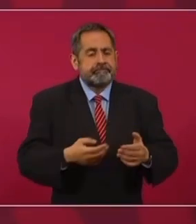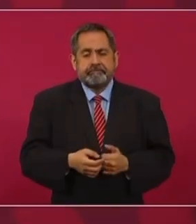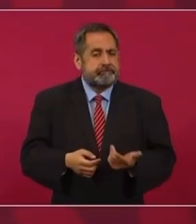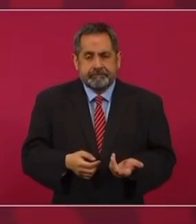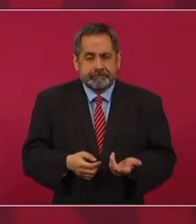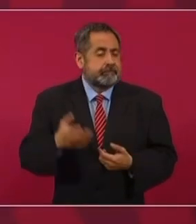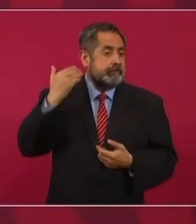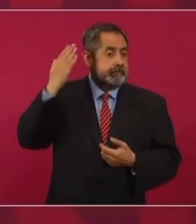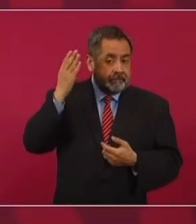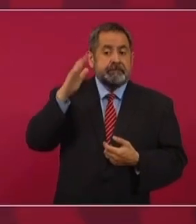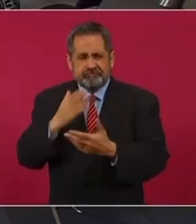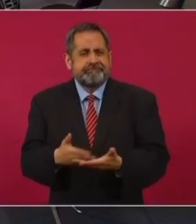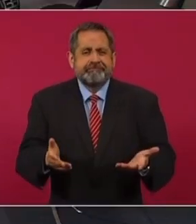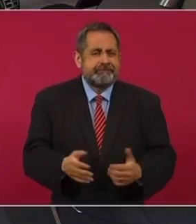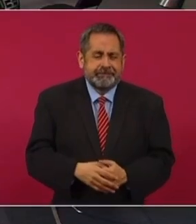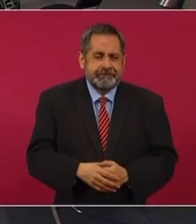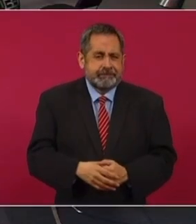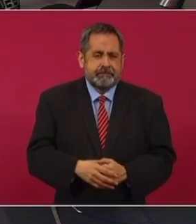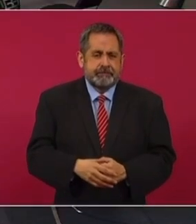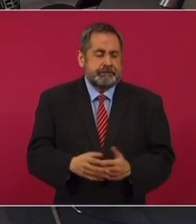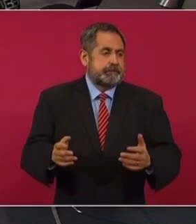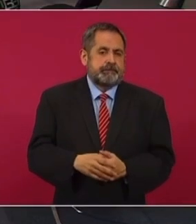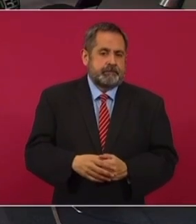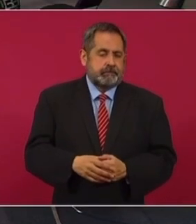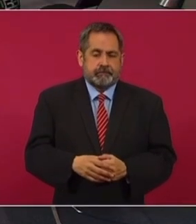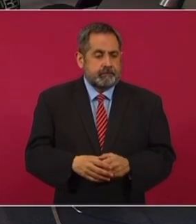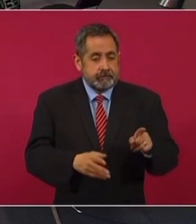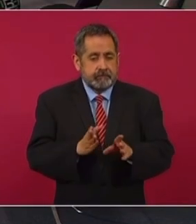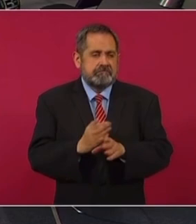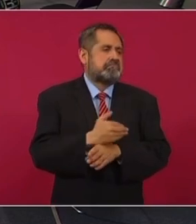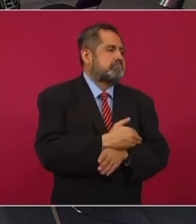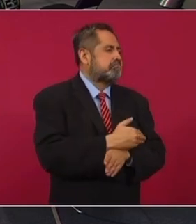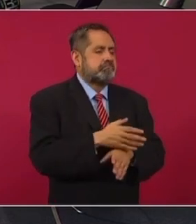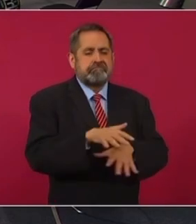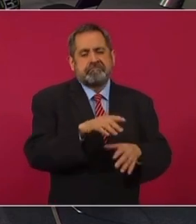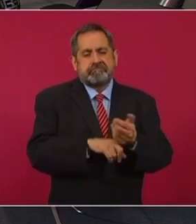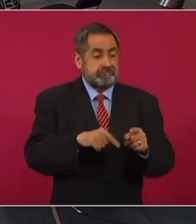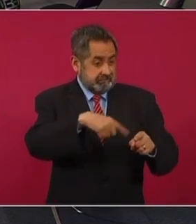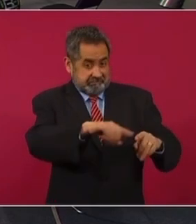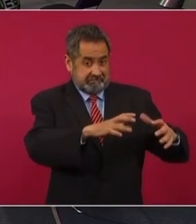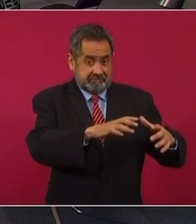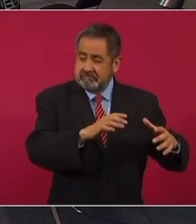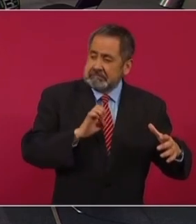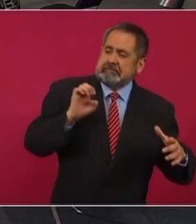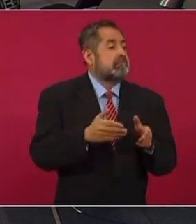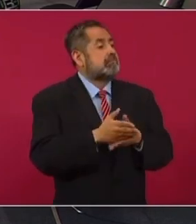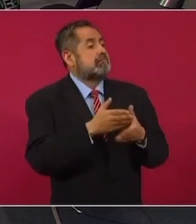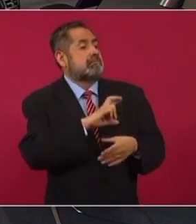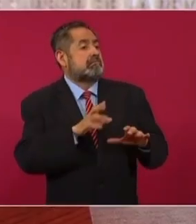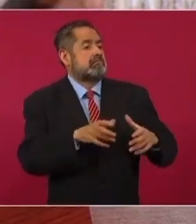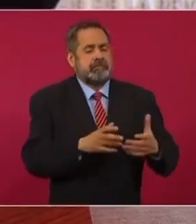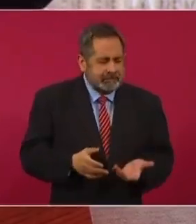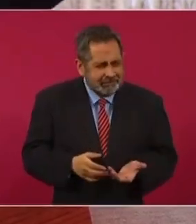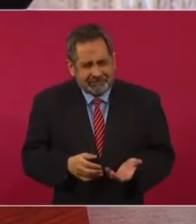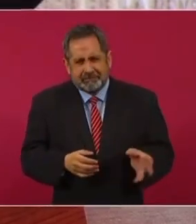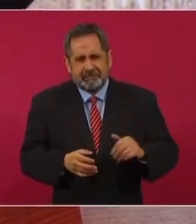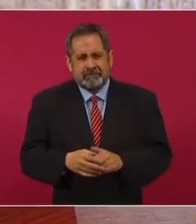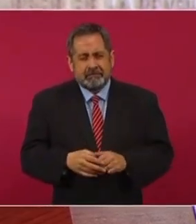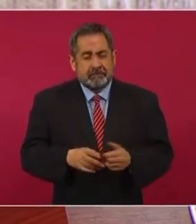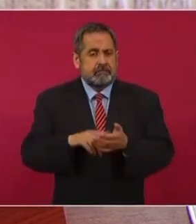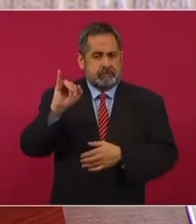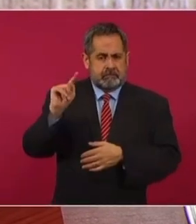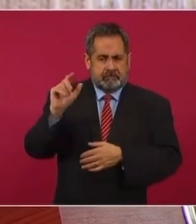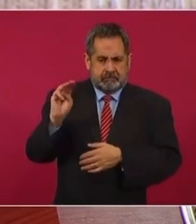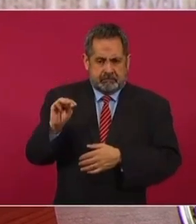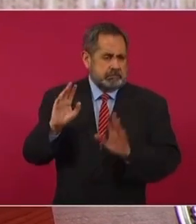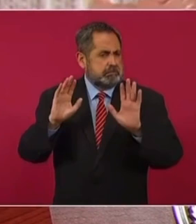en beneficio de los intereses de la nación, y terminaron aborreciendo del servicio público. Y bueno, lo de Litán